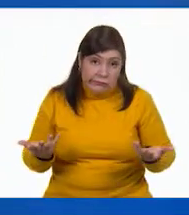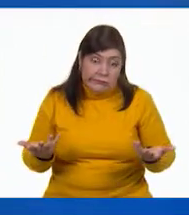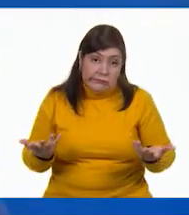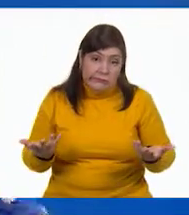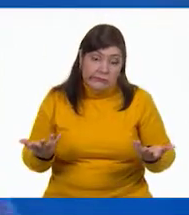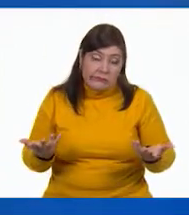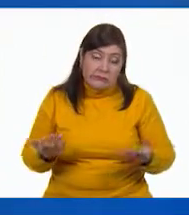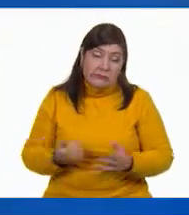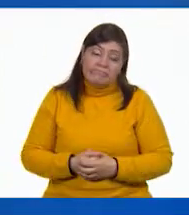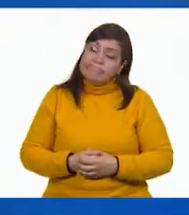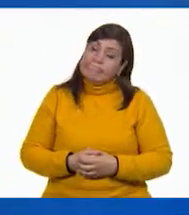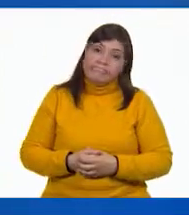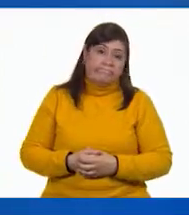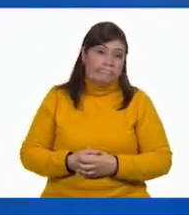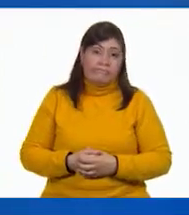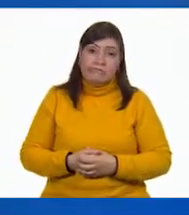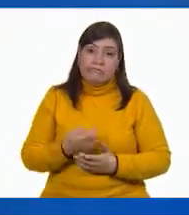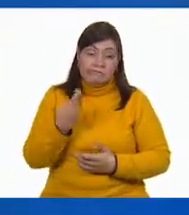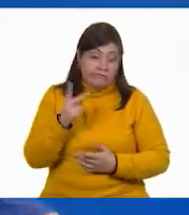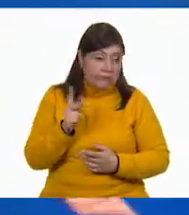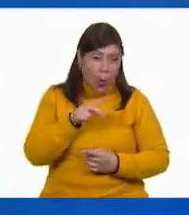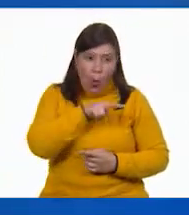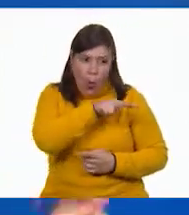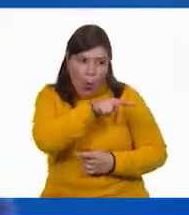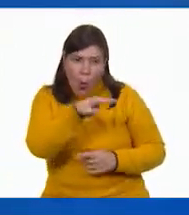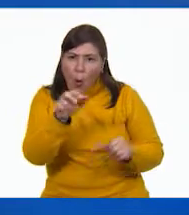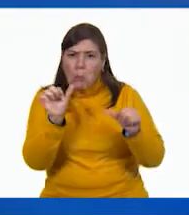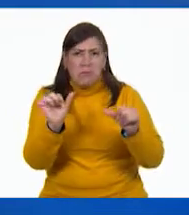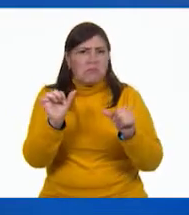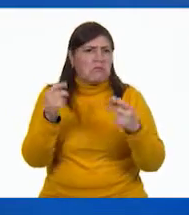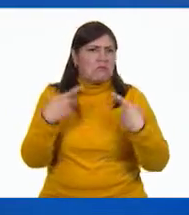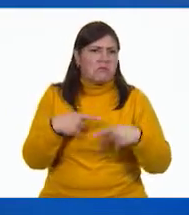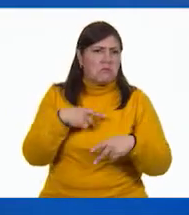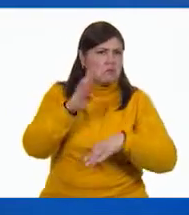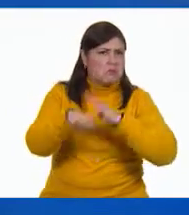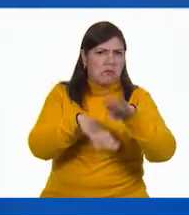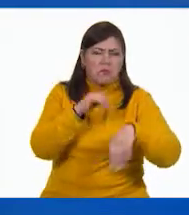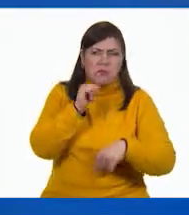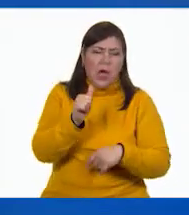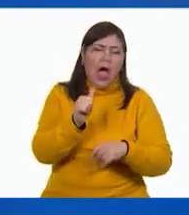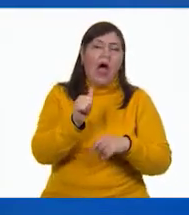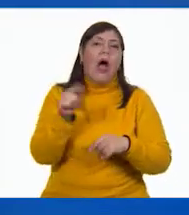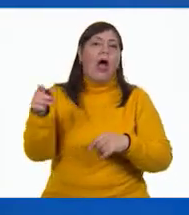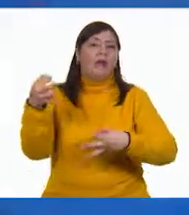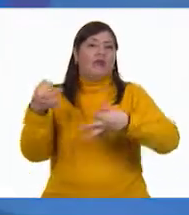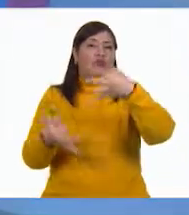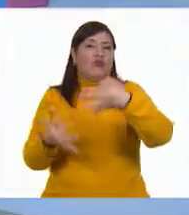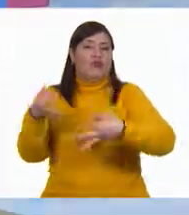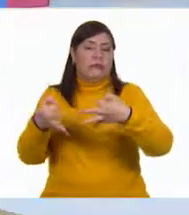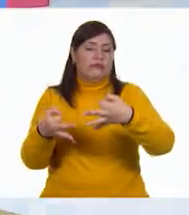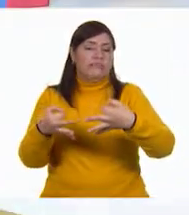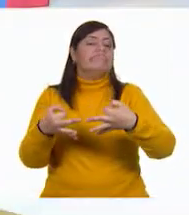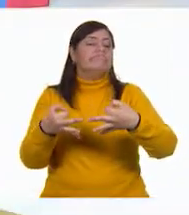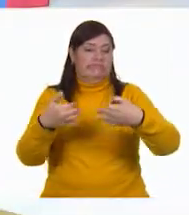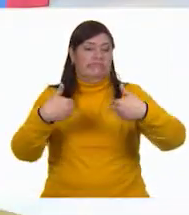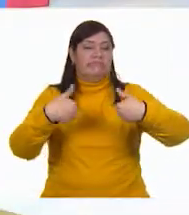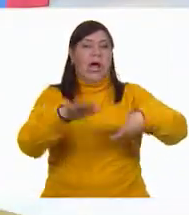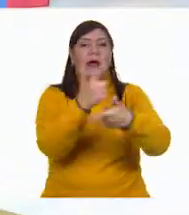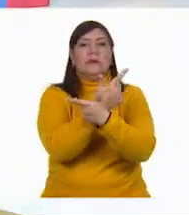como no había habido víctimas, el juez le dio su libertad y entonces